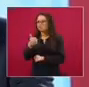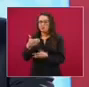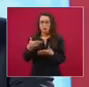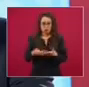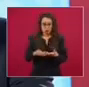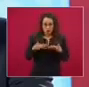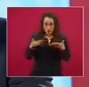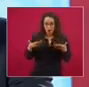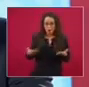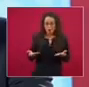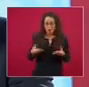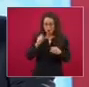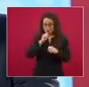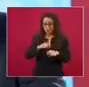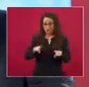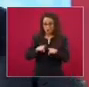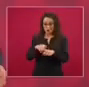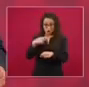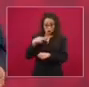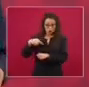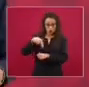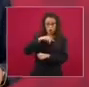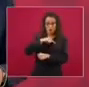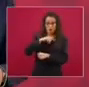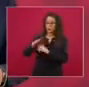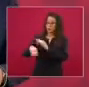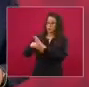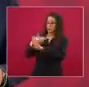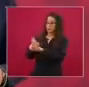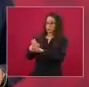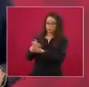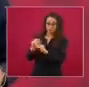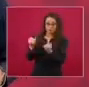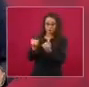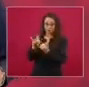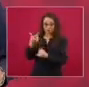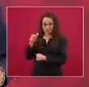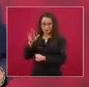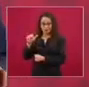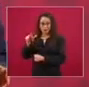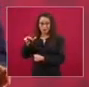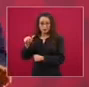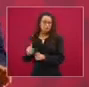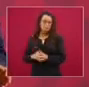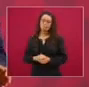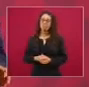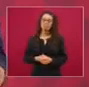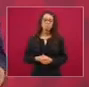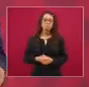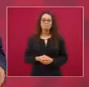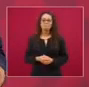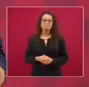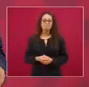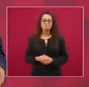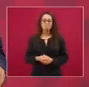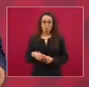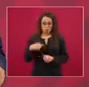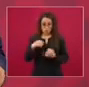actuemos como García Luna, no somos iguales.